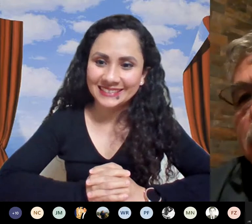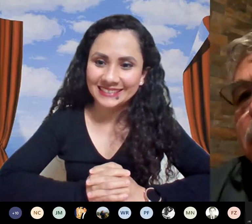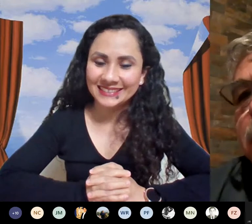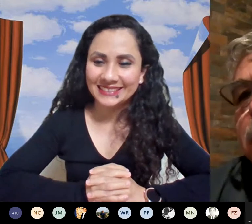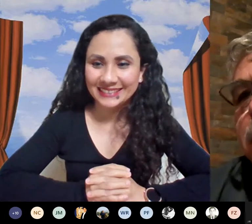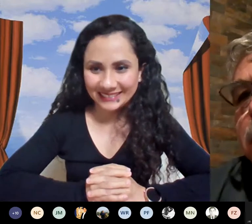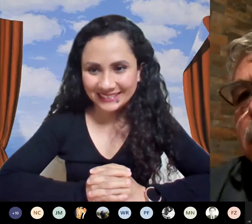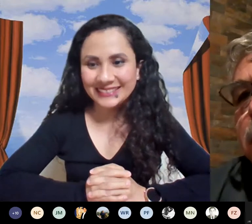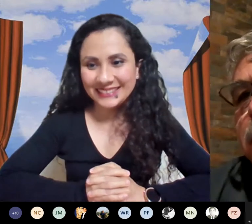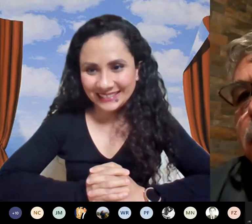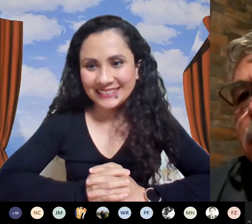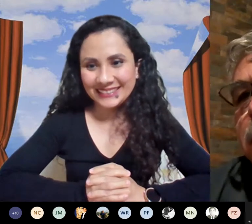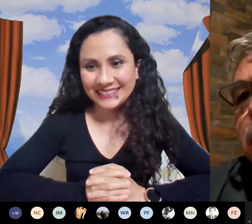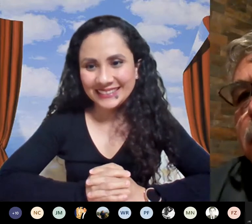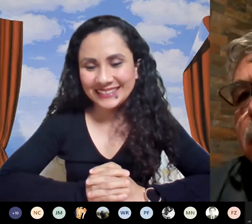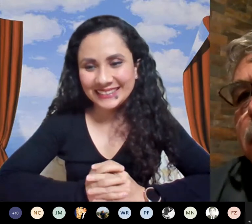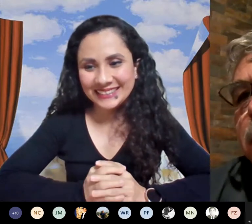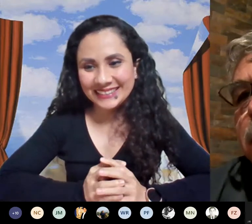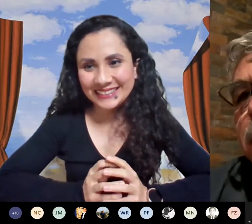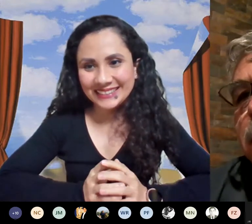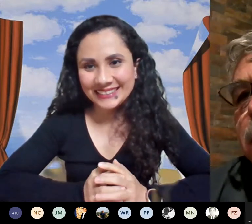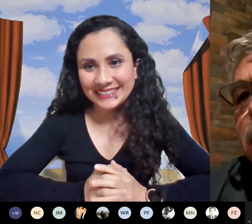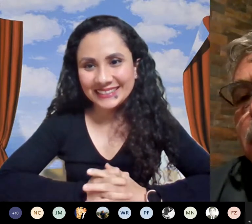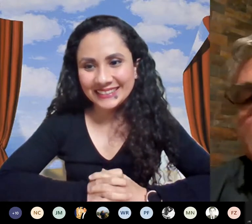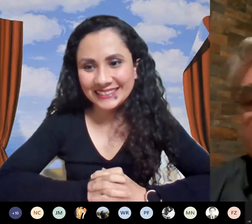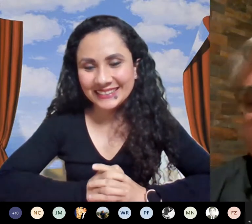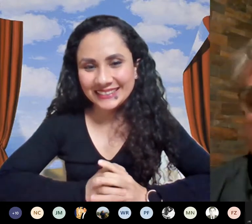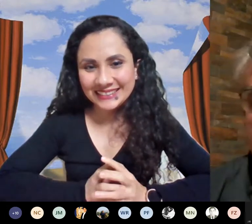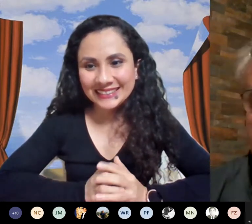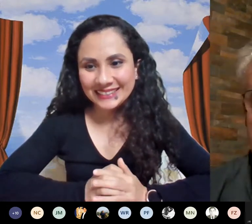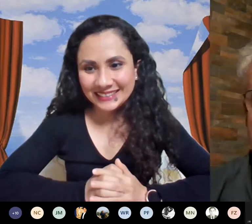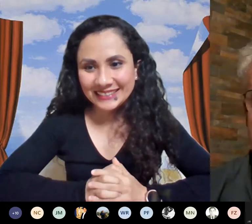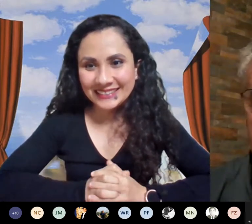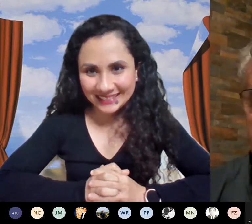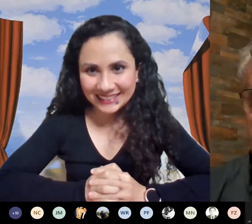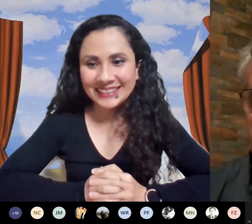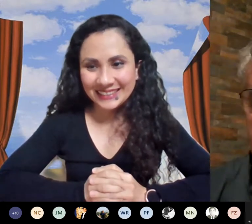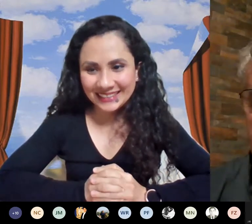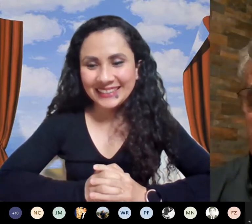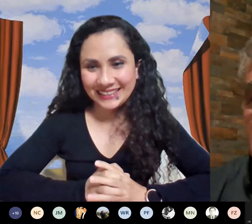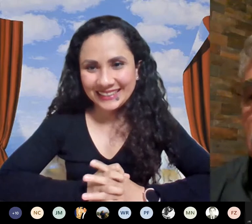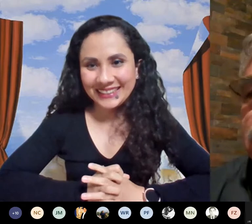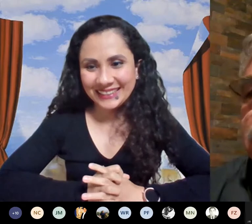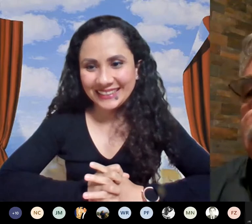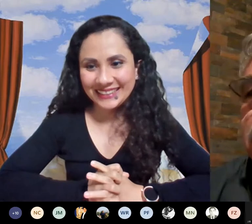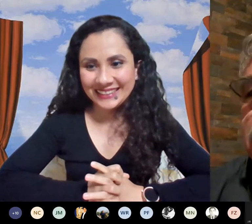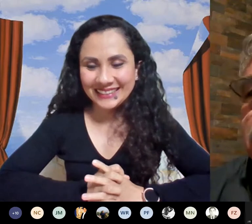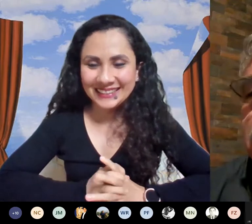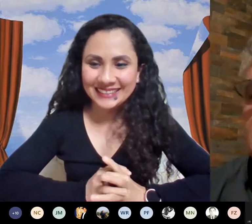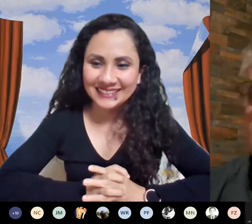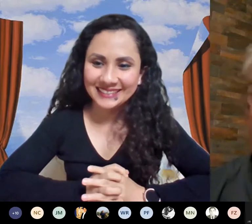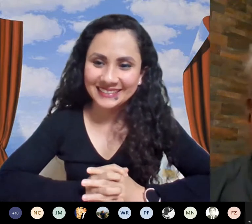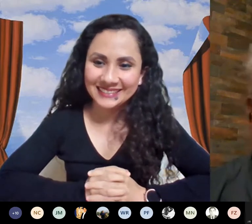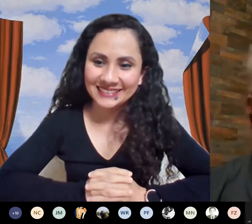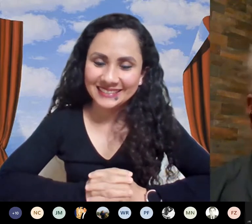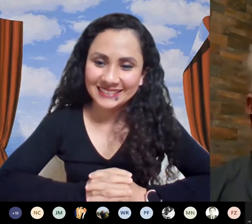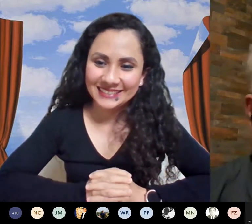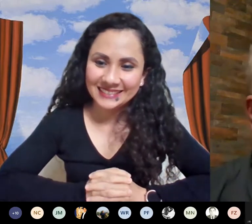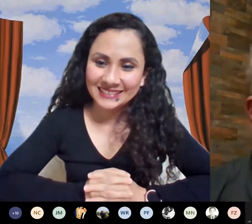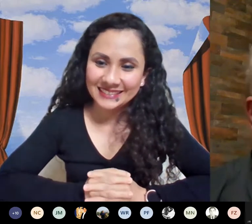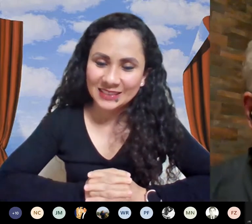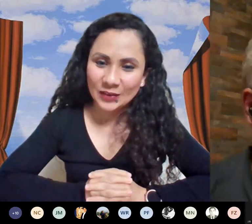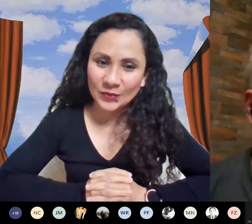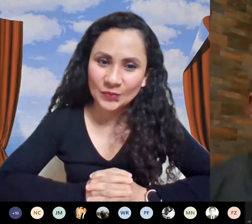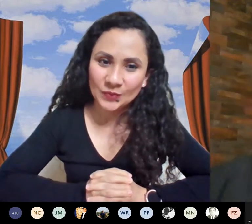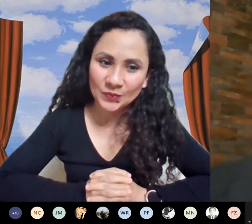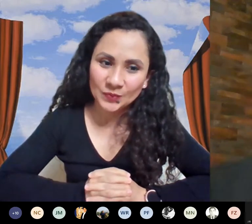muy interesante su charla mostrando un gran trabajo que está detrás muy interesante yo tenía una pregunta técnica en